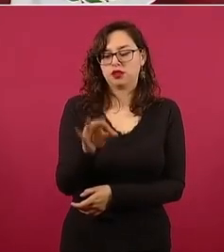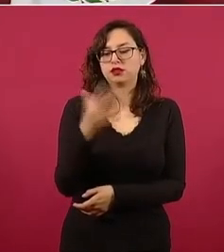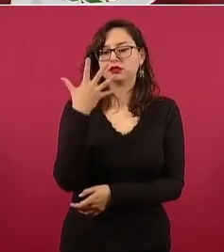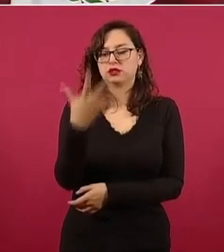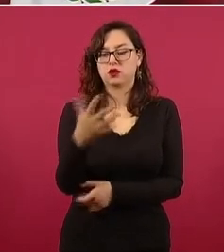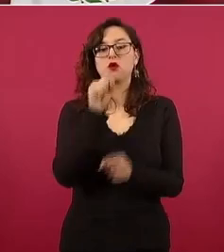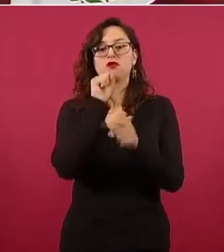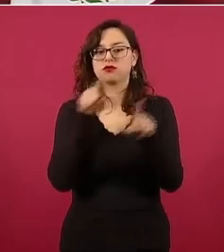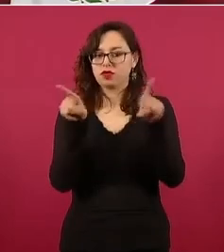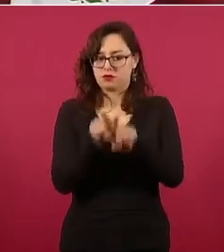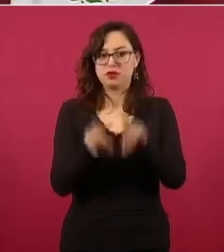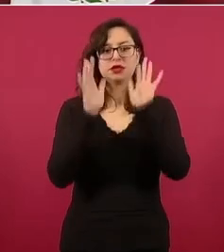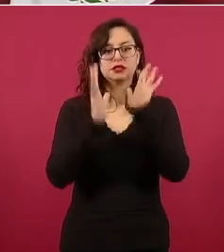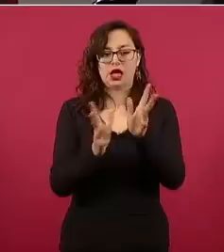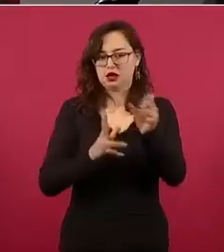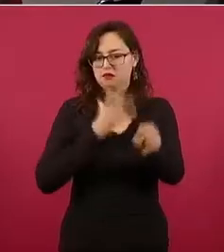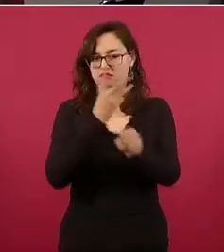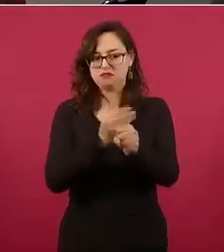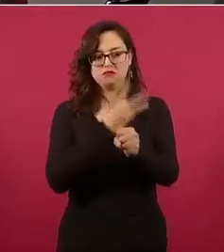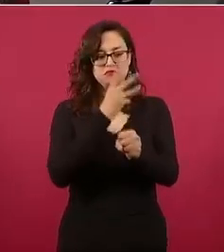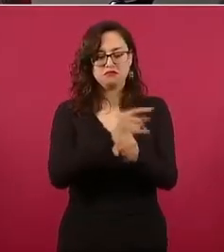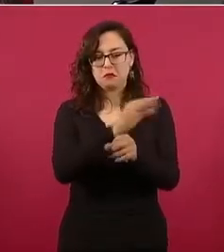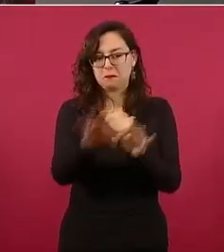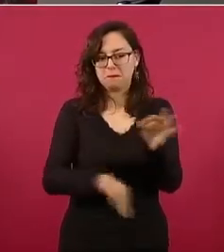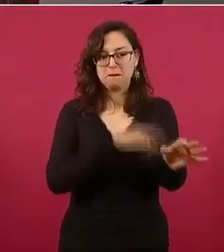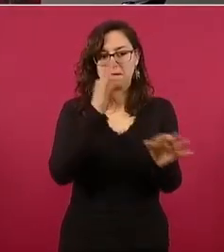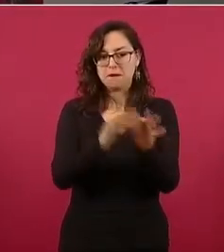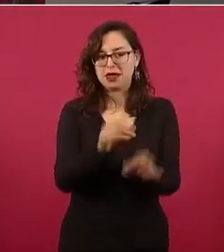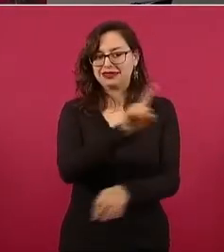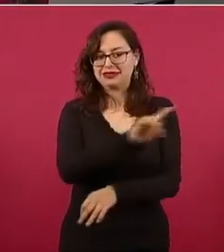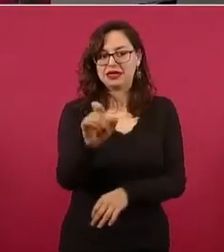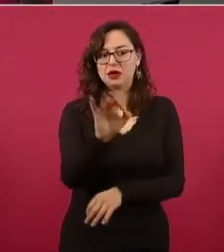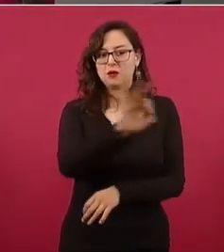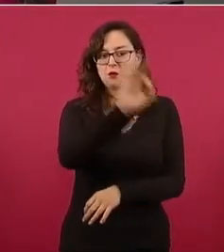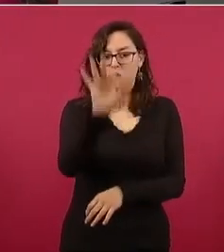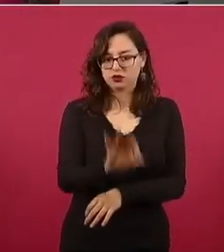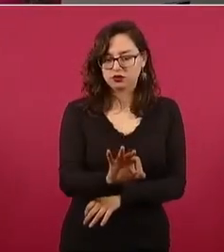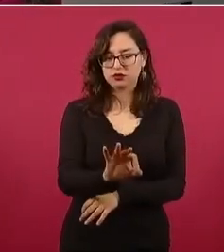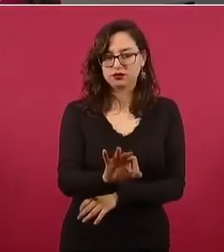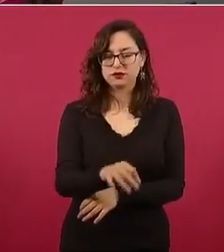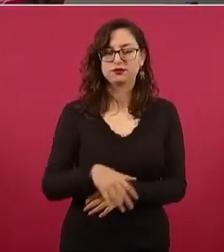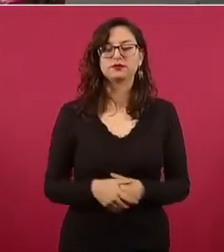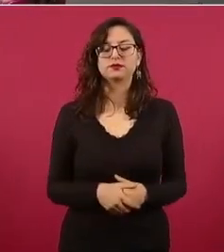Si no me equivoco, Nayarit tiene 20 municipios, pero a ver.